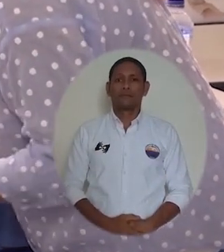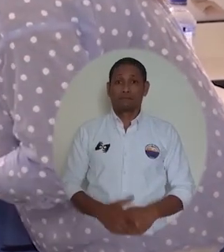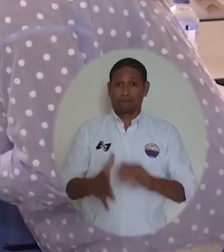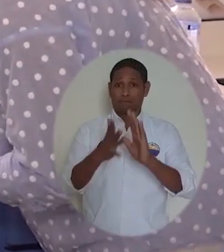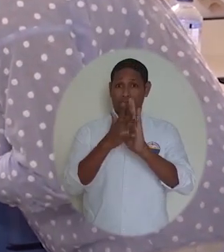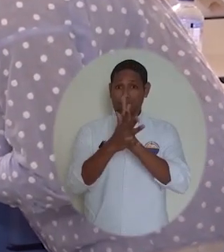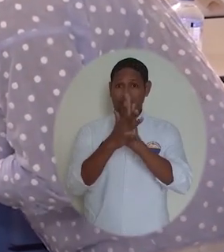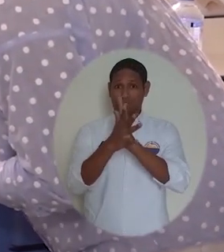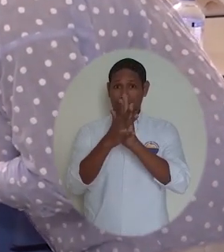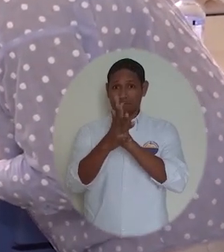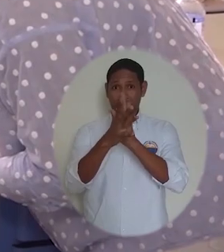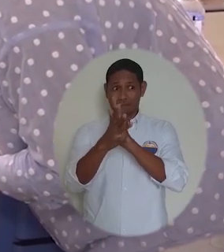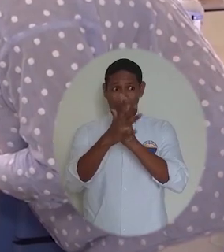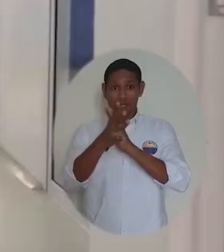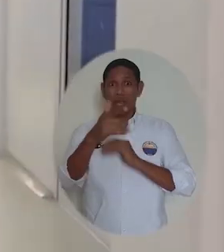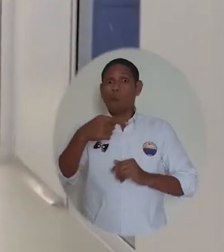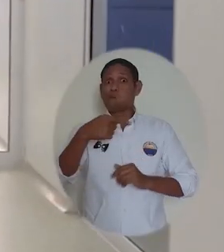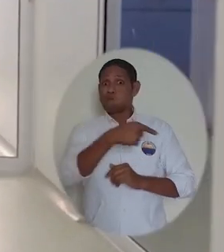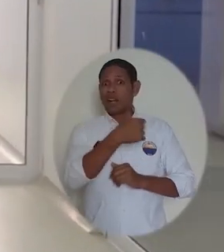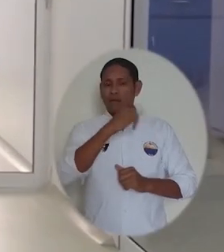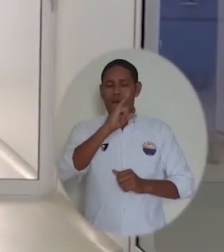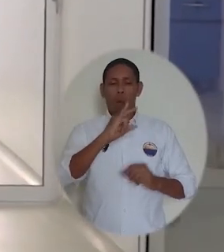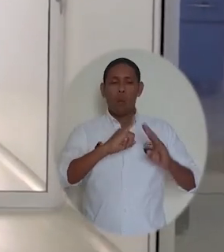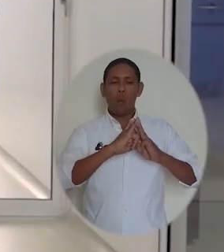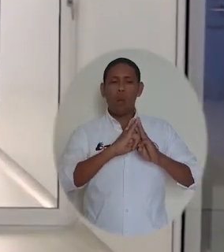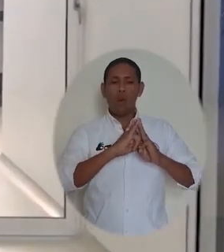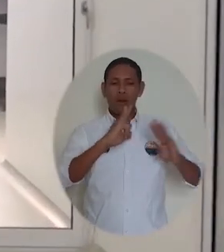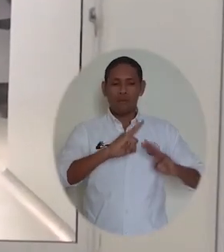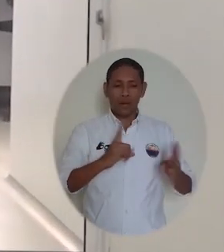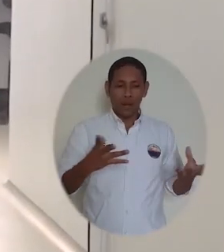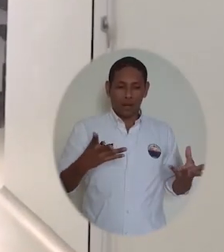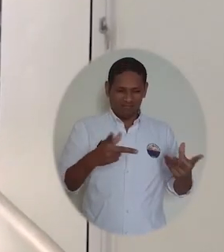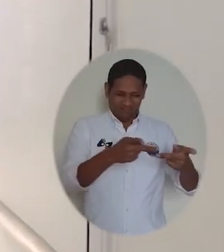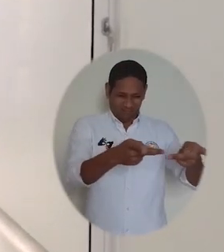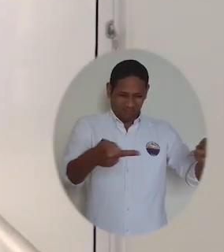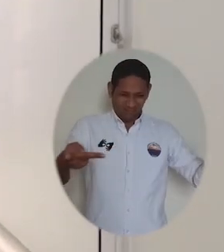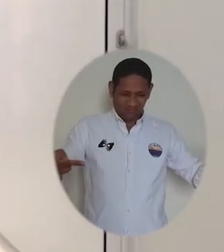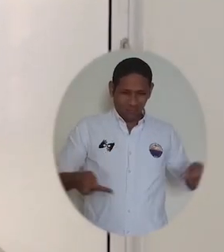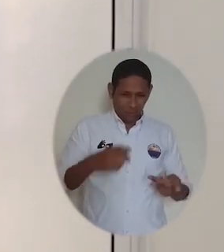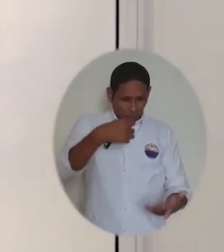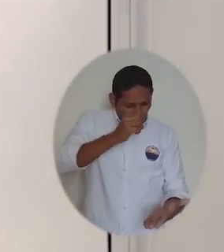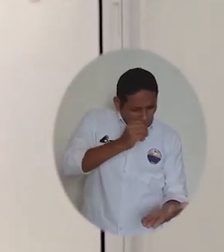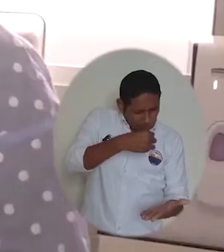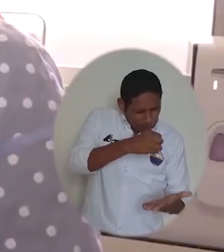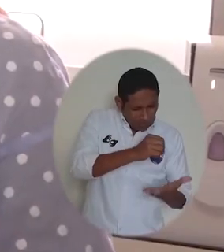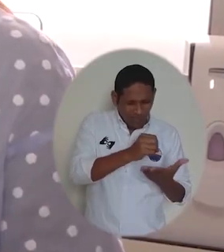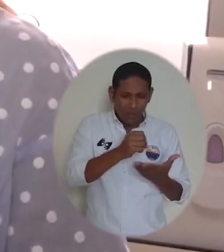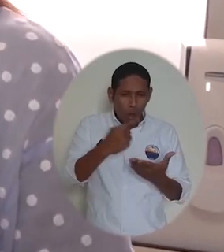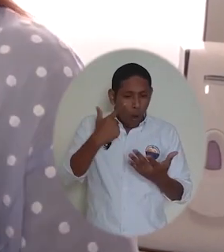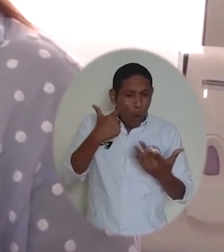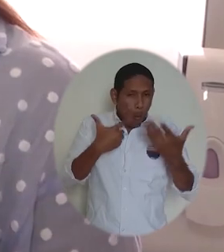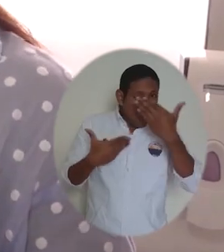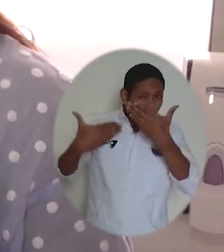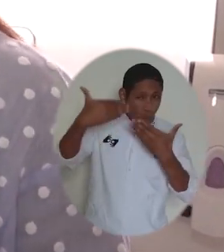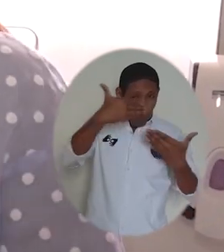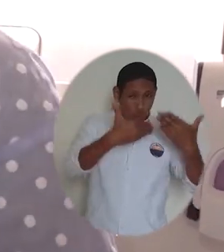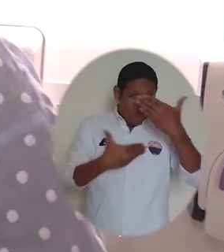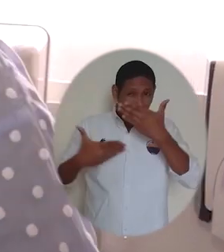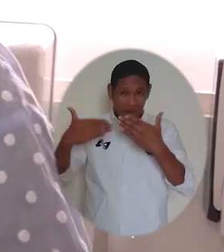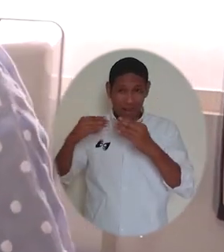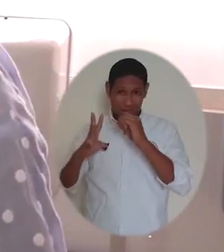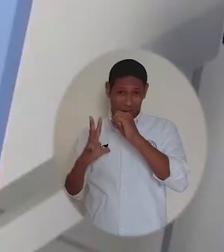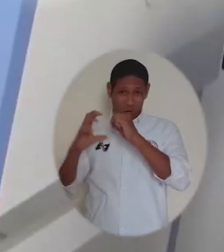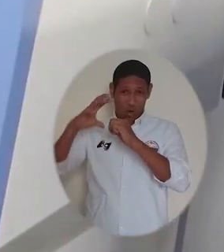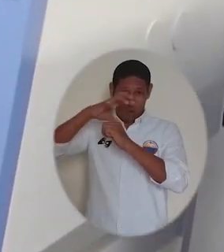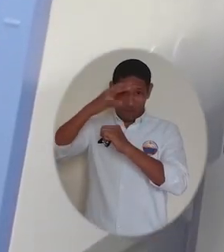El anuncio de la aprobación del Laboratorio de Biología Molecular de la Universidad del Magdalena para realizar pruebas de COVID-19 ha despertado